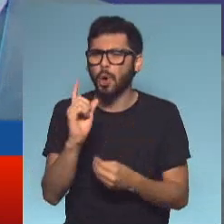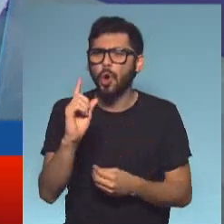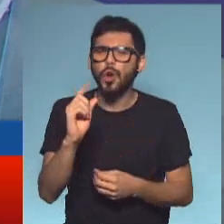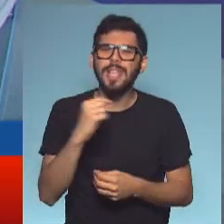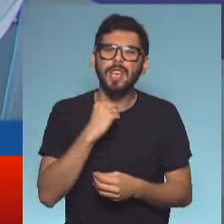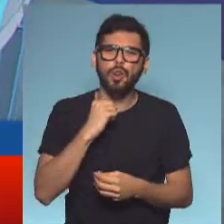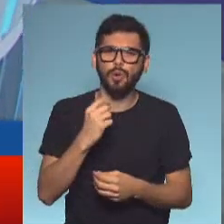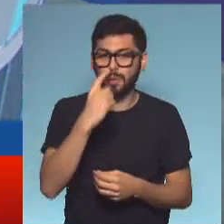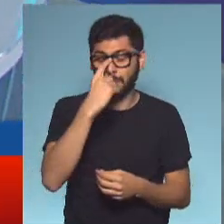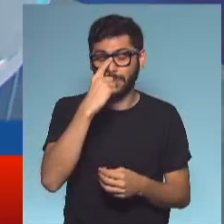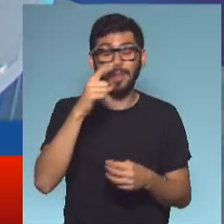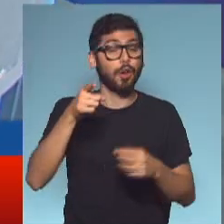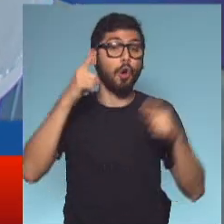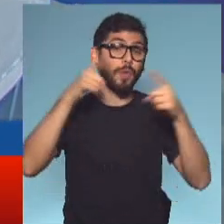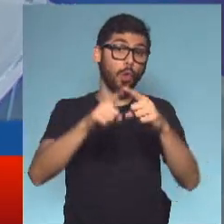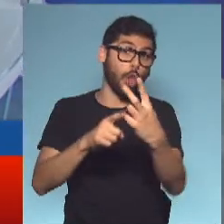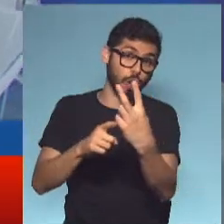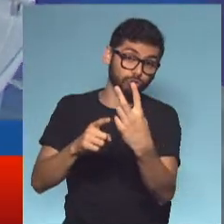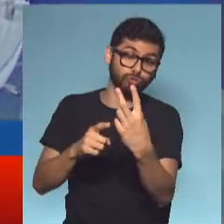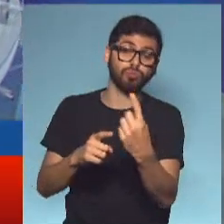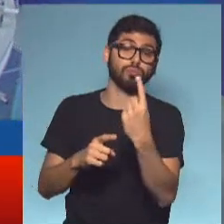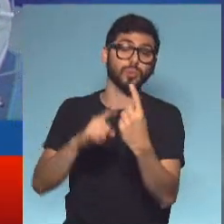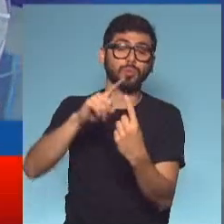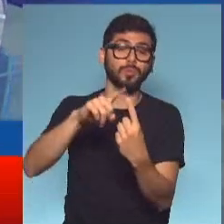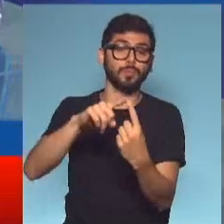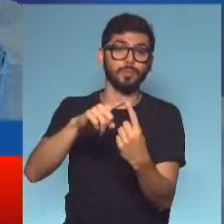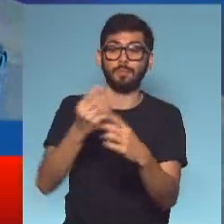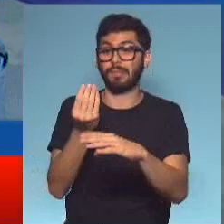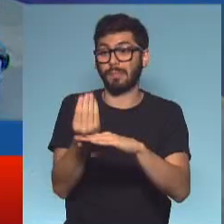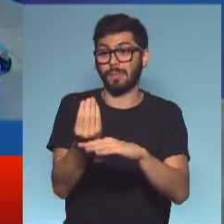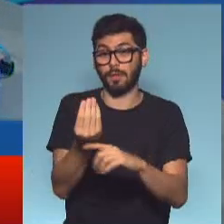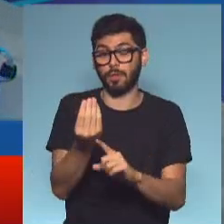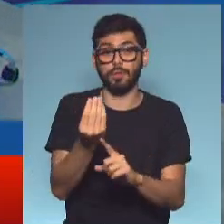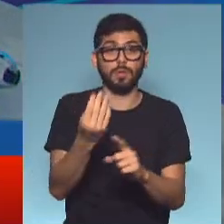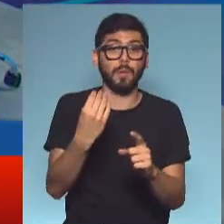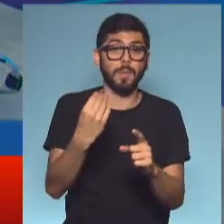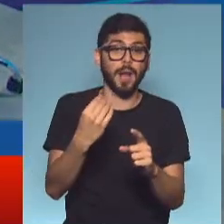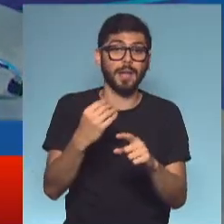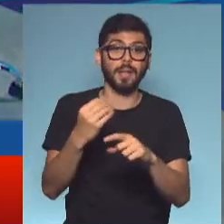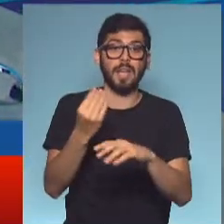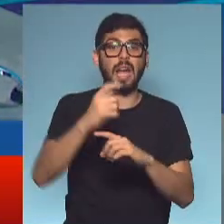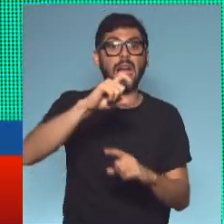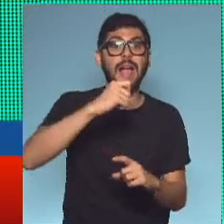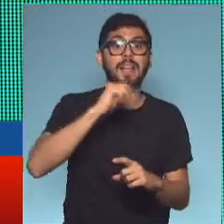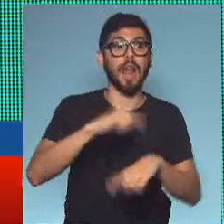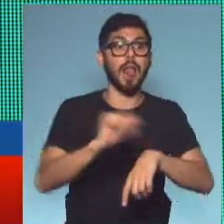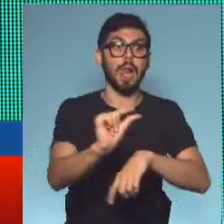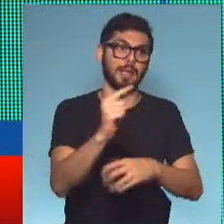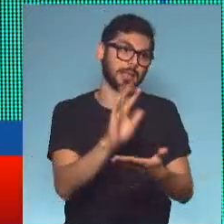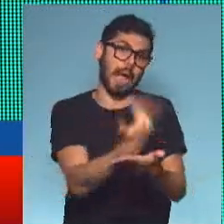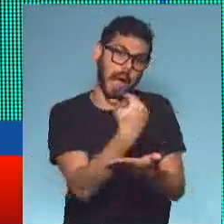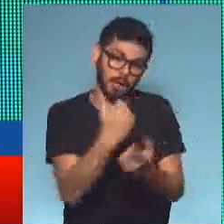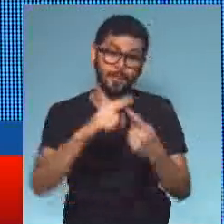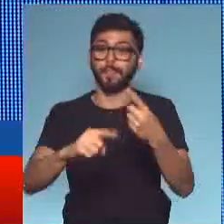hacía, tiene dos objetivos, entre otros, ¿no? Pero si hablamos principalmente de este cargo, dos objetivos, terminar con el interinato de Casal y que en ese lugar entrara